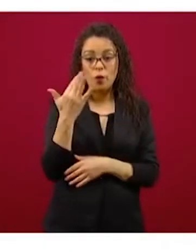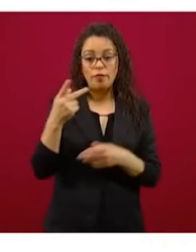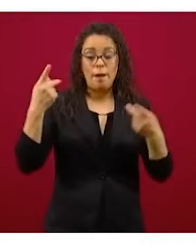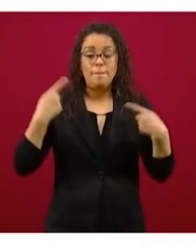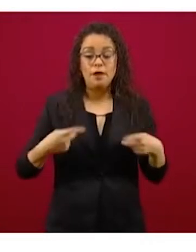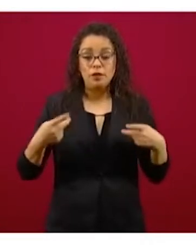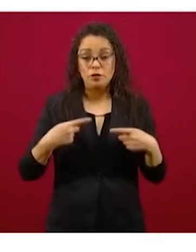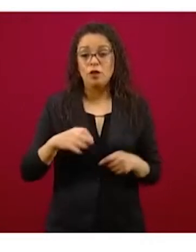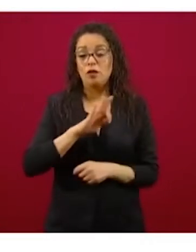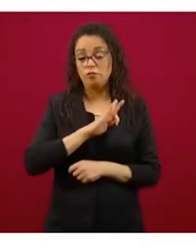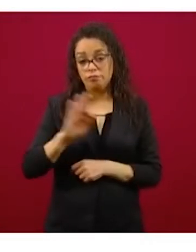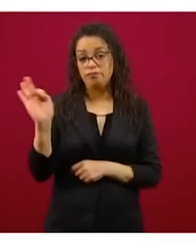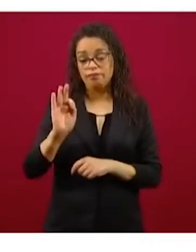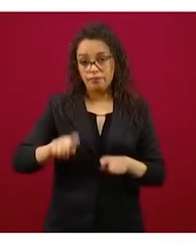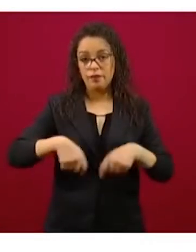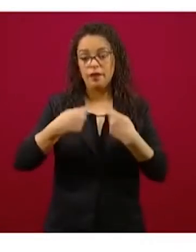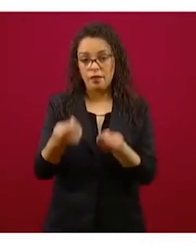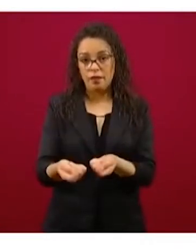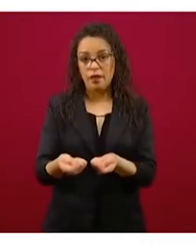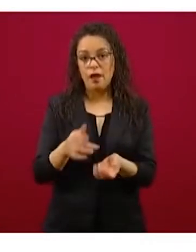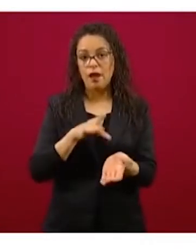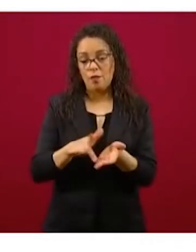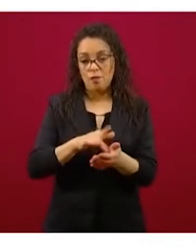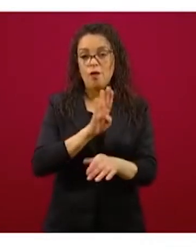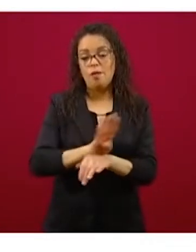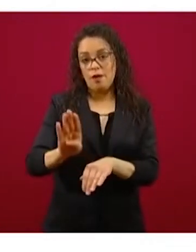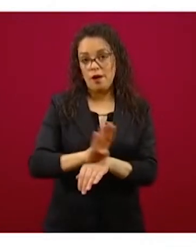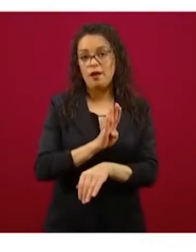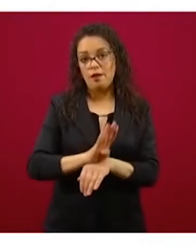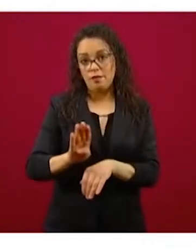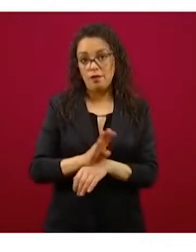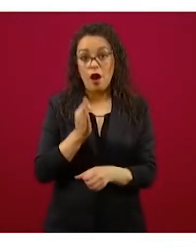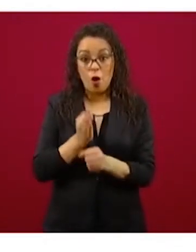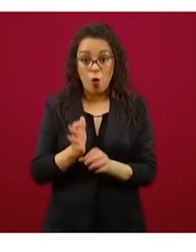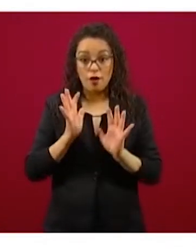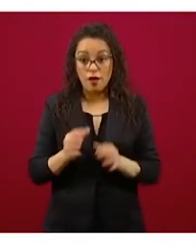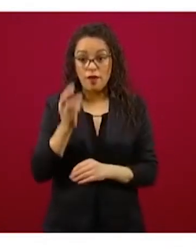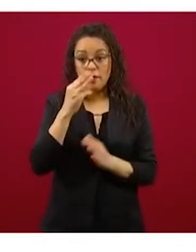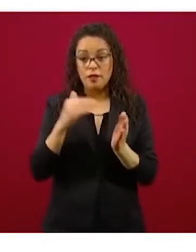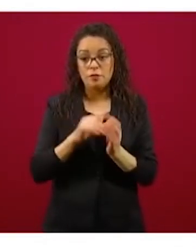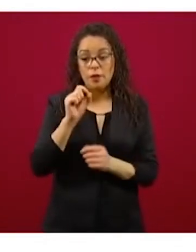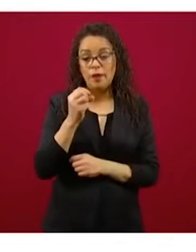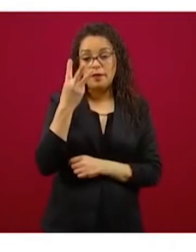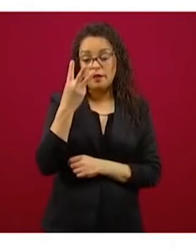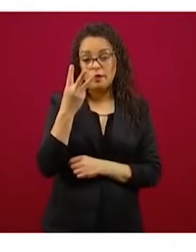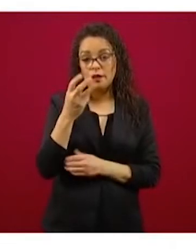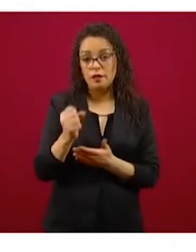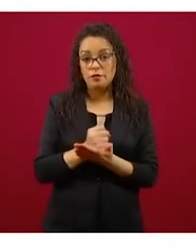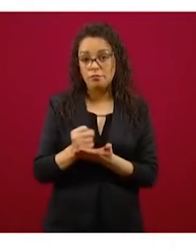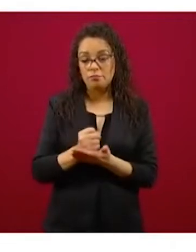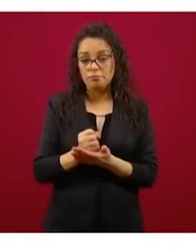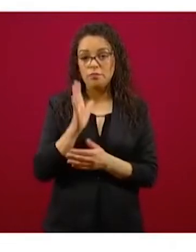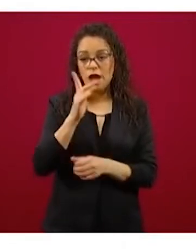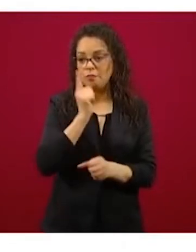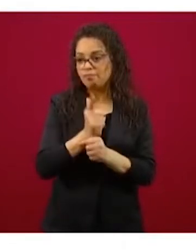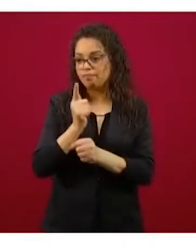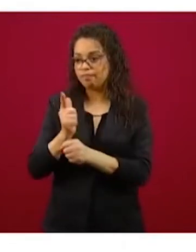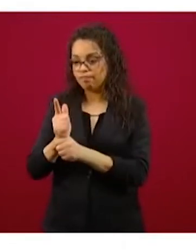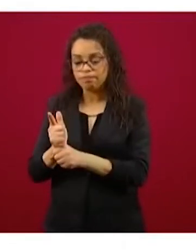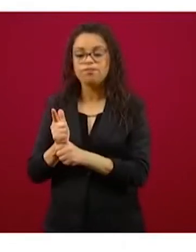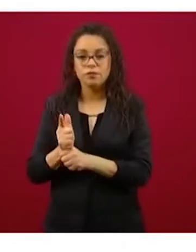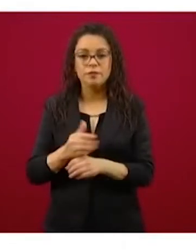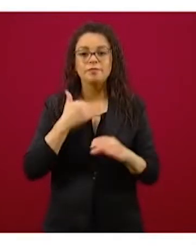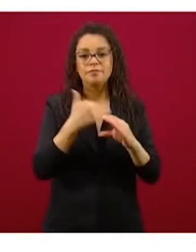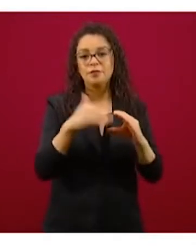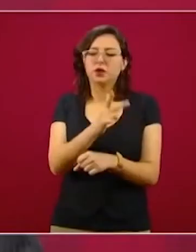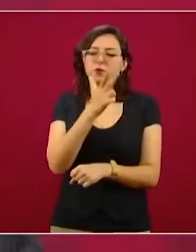pueden ser beneficiarias. En este caso llevamos tres mil 23 créditos ya identificados y dispersados, es